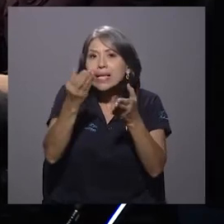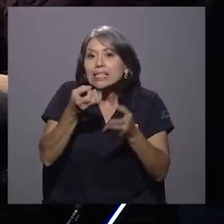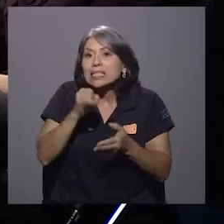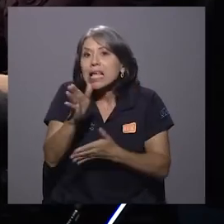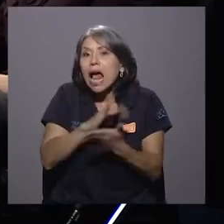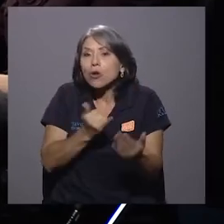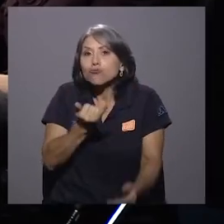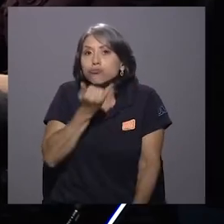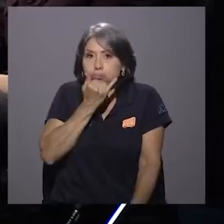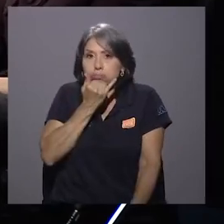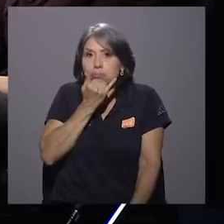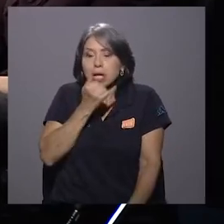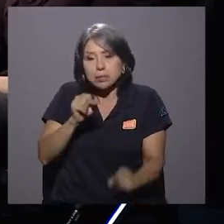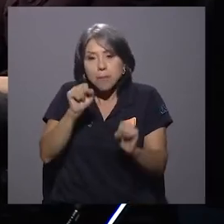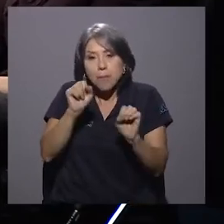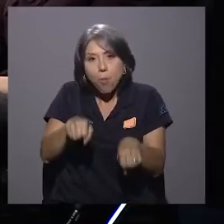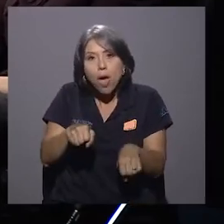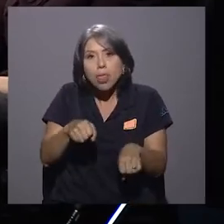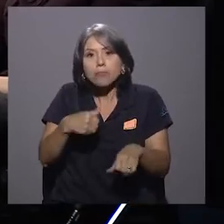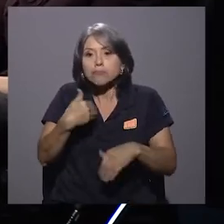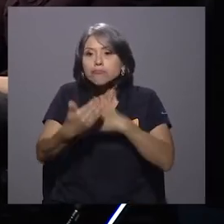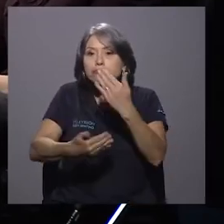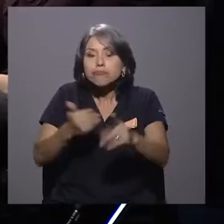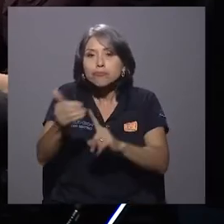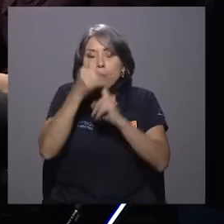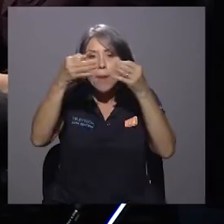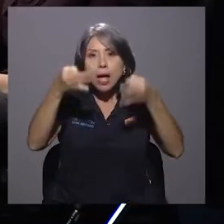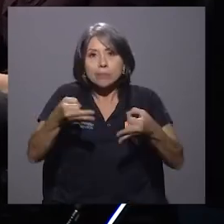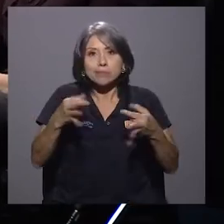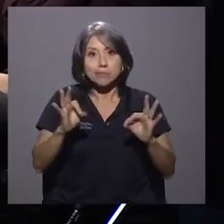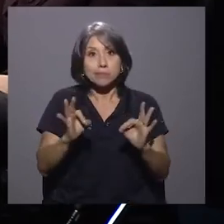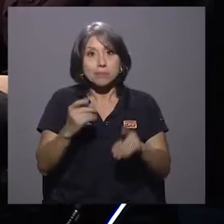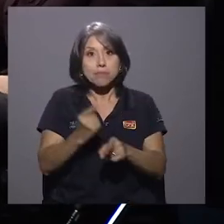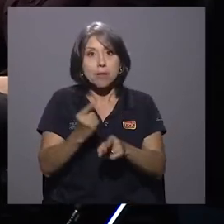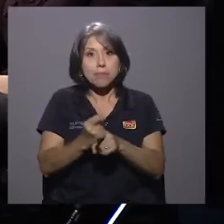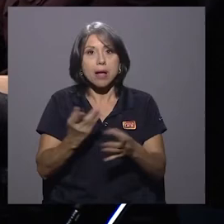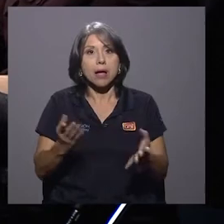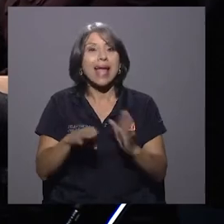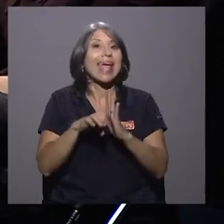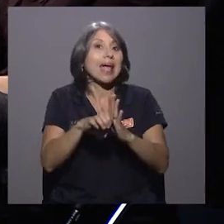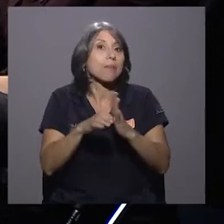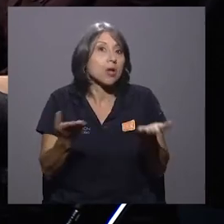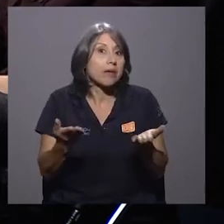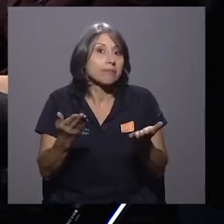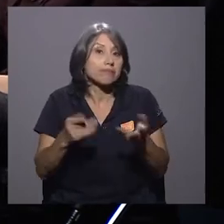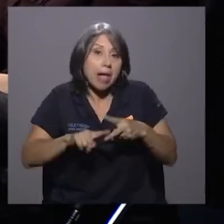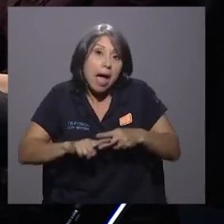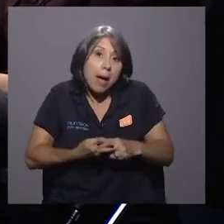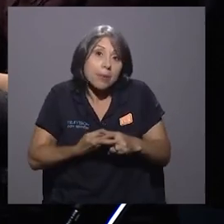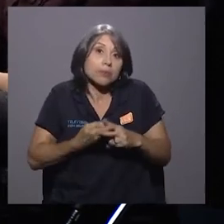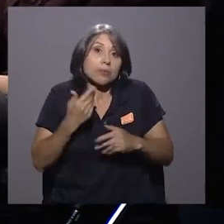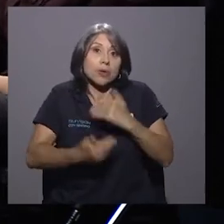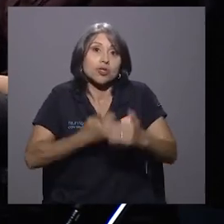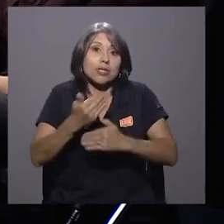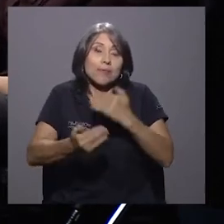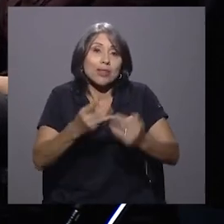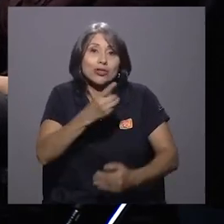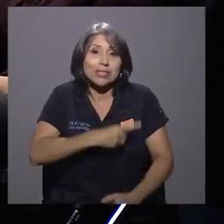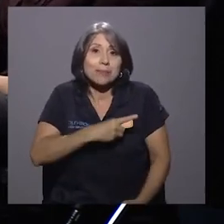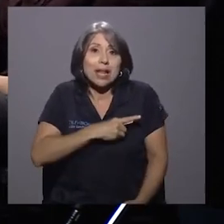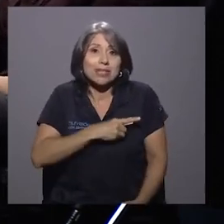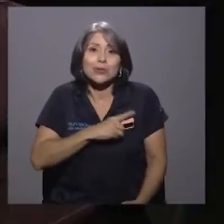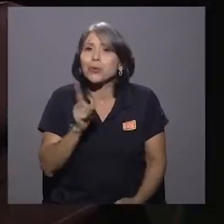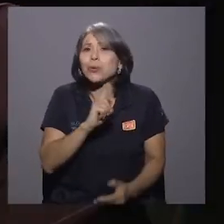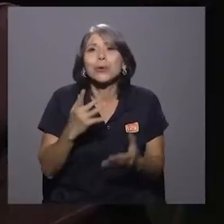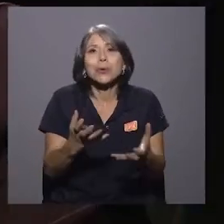y se puedan dictar las medidas que correspondan. Dentro de esas medidas está la apertura de procedimientos disciplinares. Eso no quisiera llegar a esos